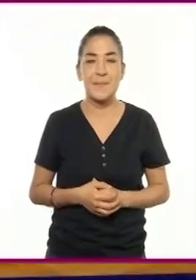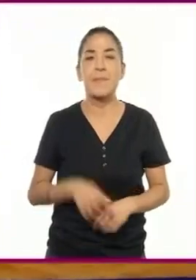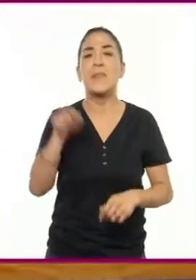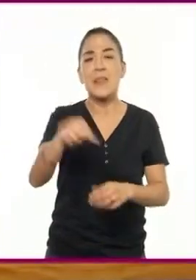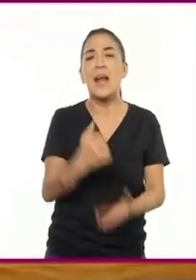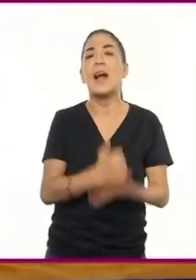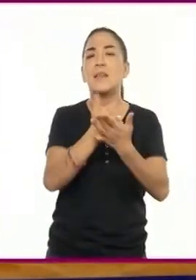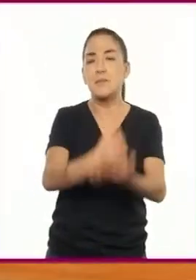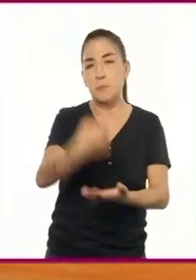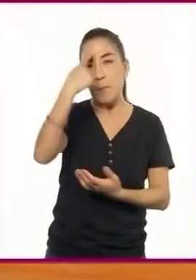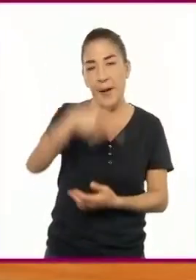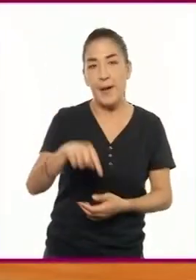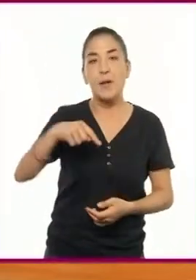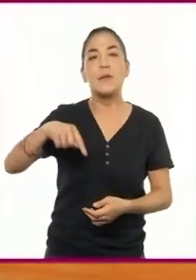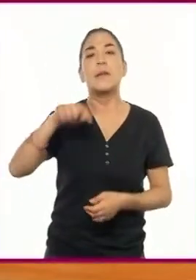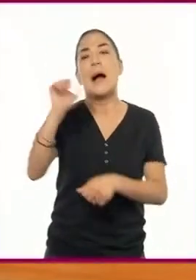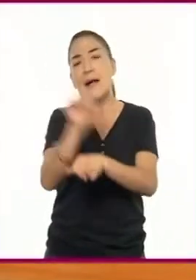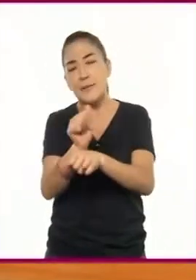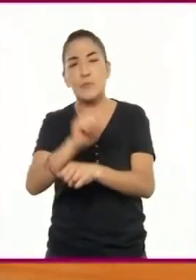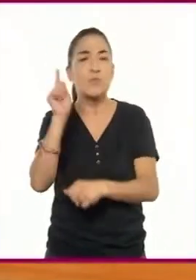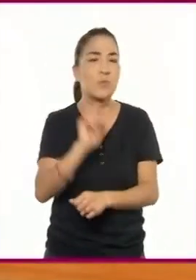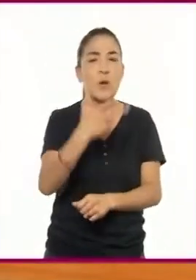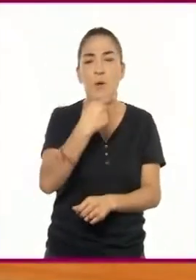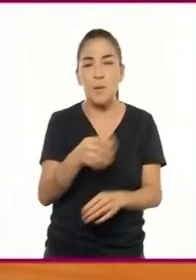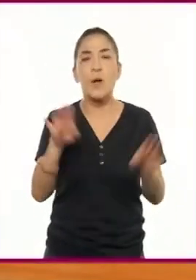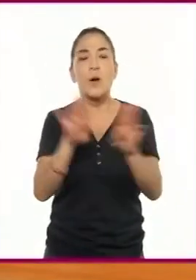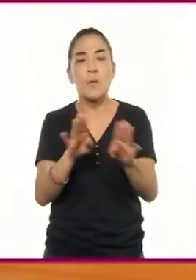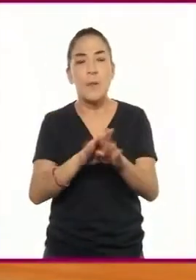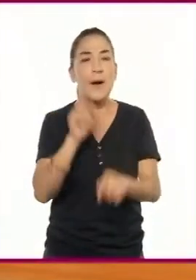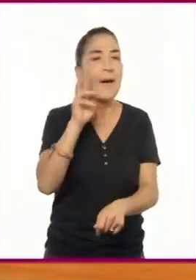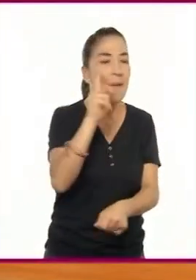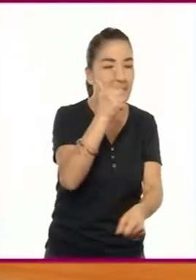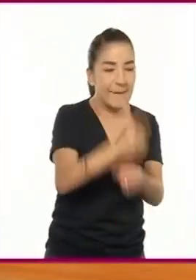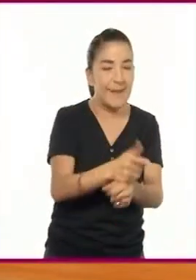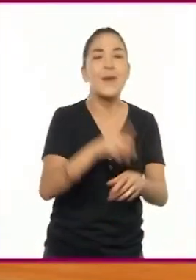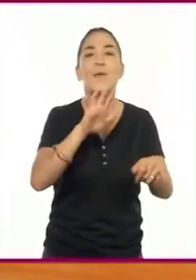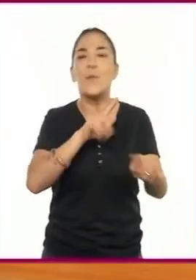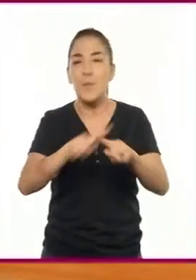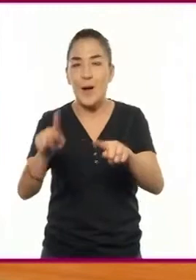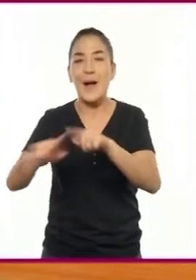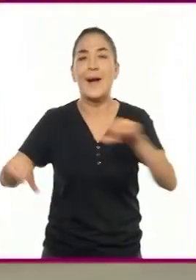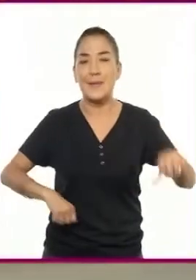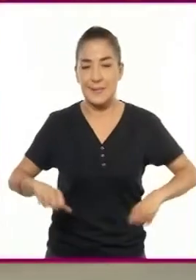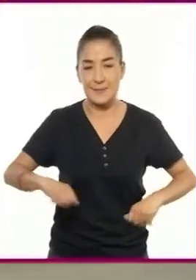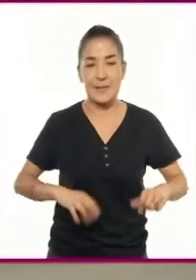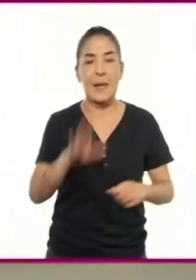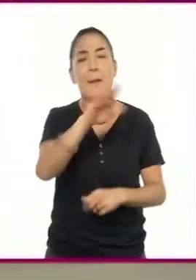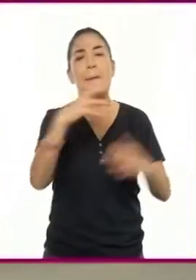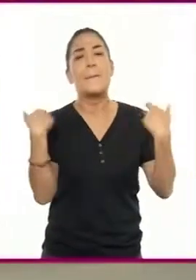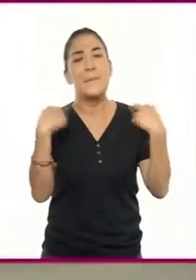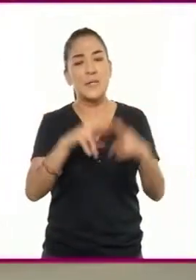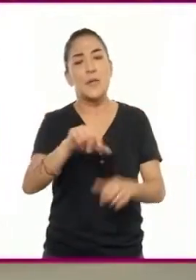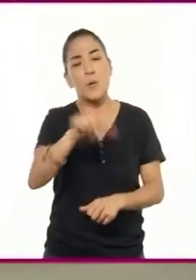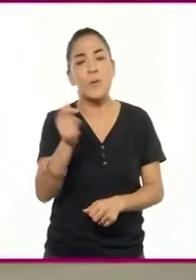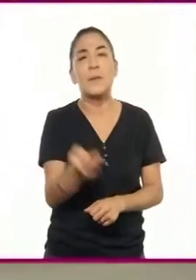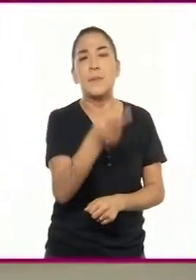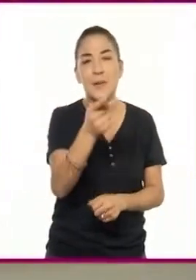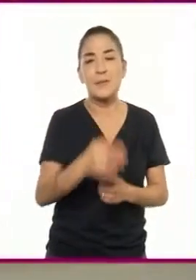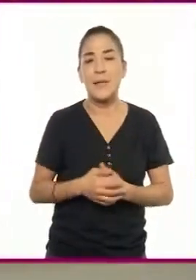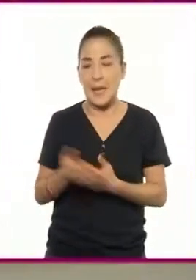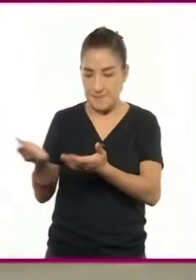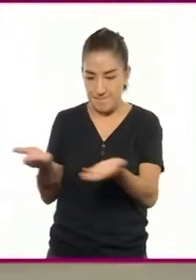para que la actriz o el actor distingan ciertas acciones. Maestra, tengo otra pregunta. Adelante.